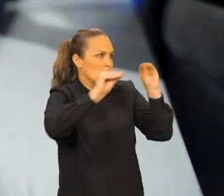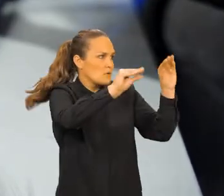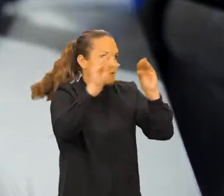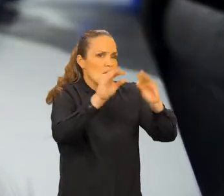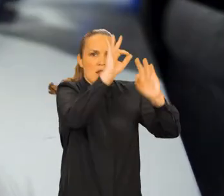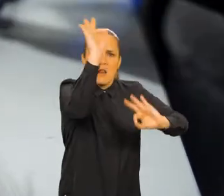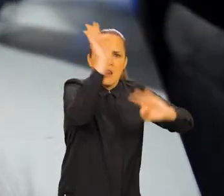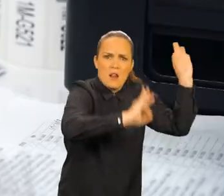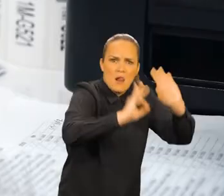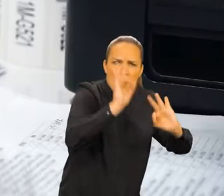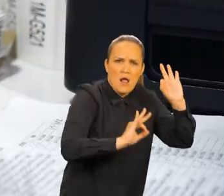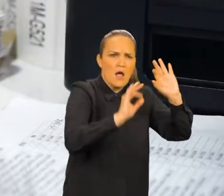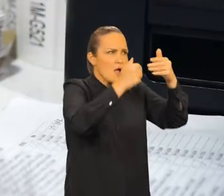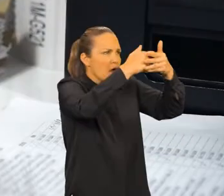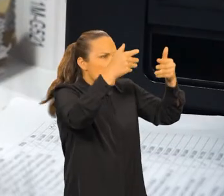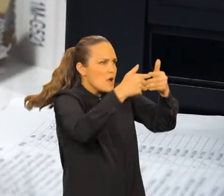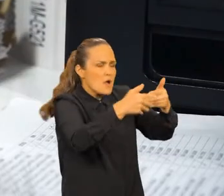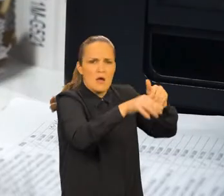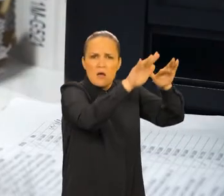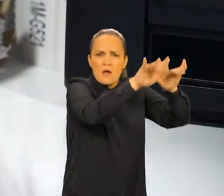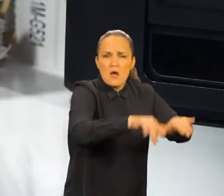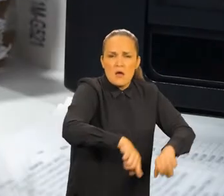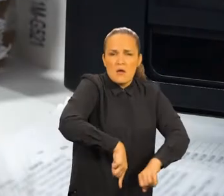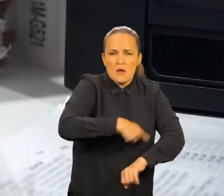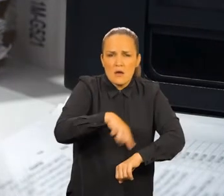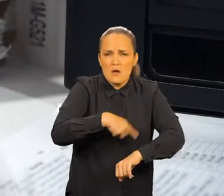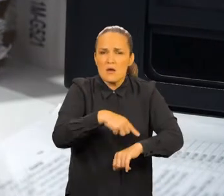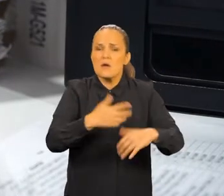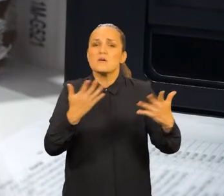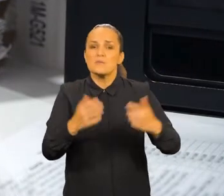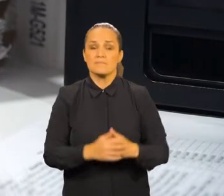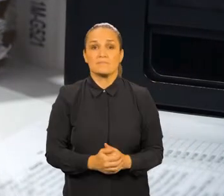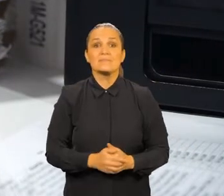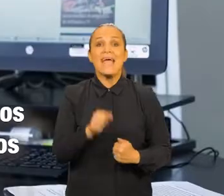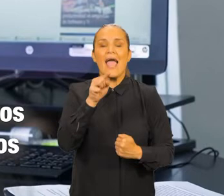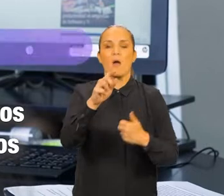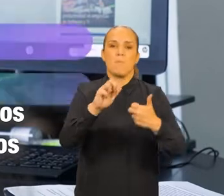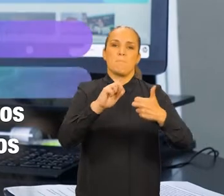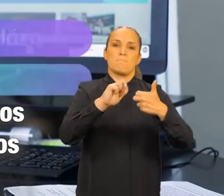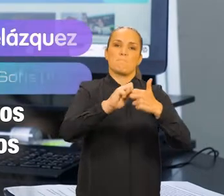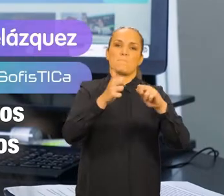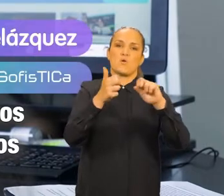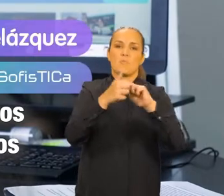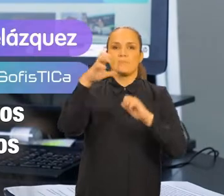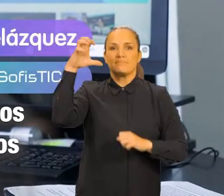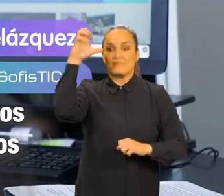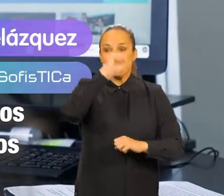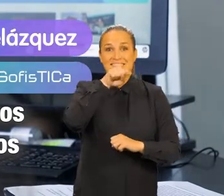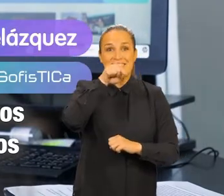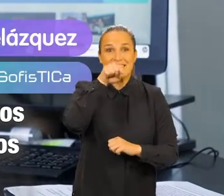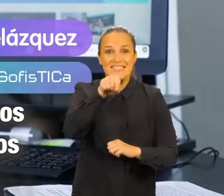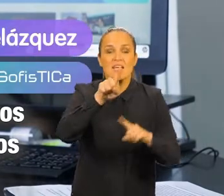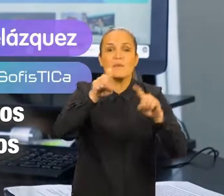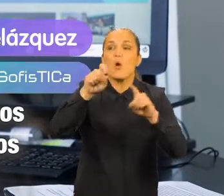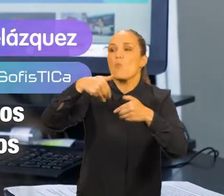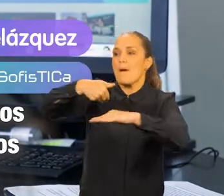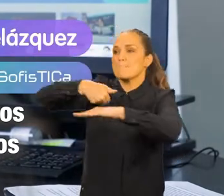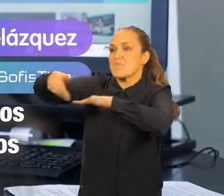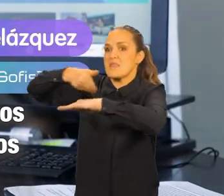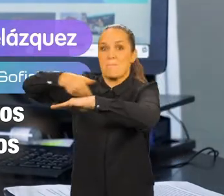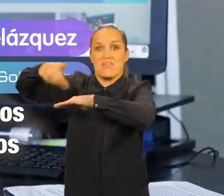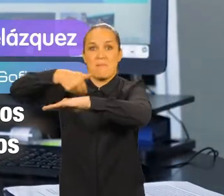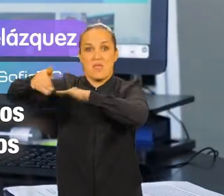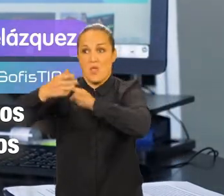productos que ella debía almacenar o consolidar en una base de datos. Debido al cuello de botella que encontramos en el área de